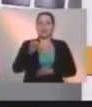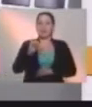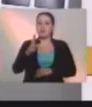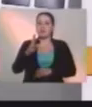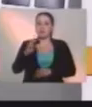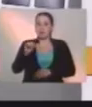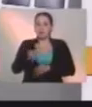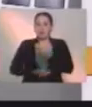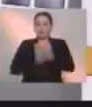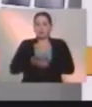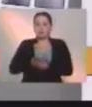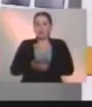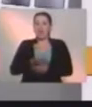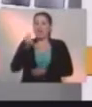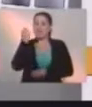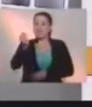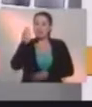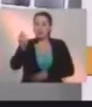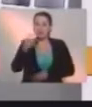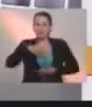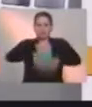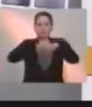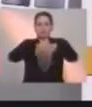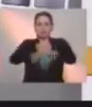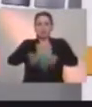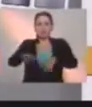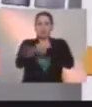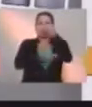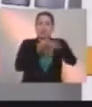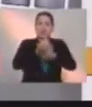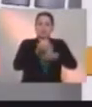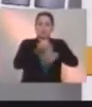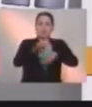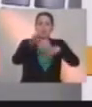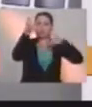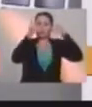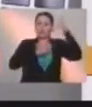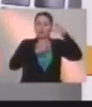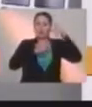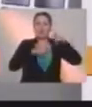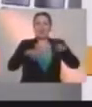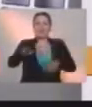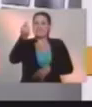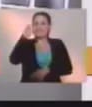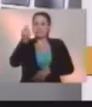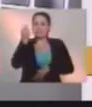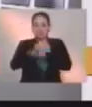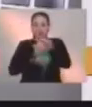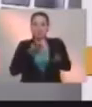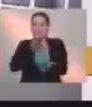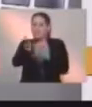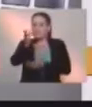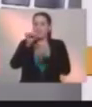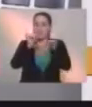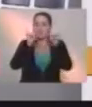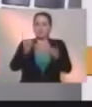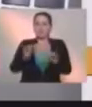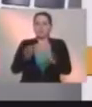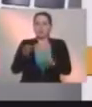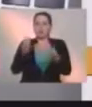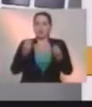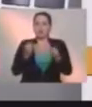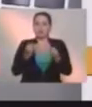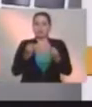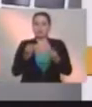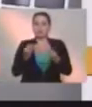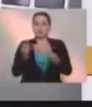Ninguna de las movilizaciones que está organizando el oficialismo van a pasar por este sitio. Incluso, si fuera el caso de